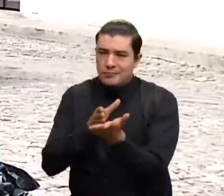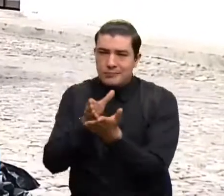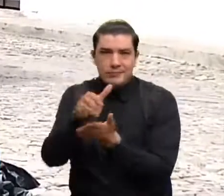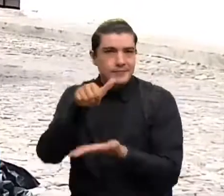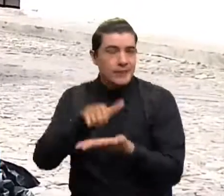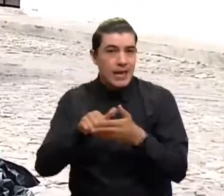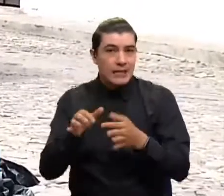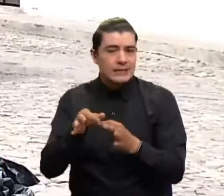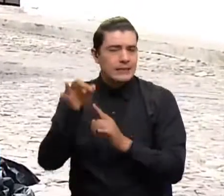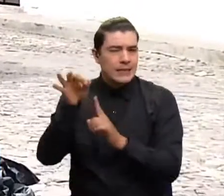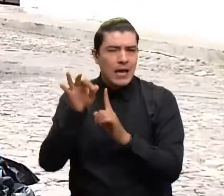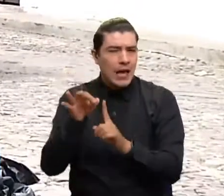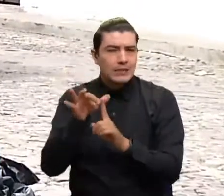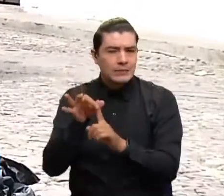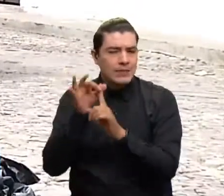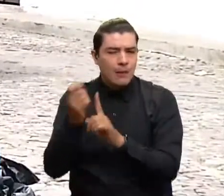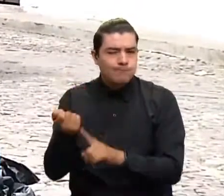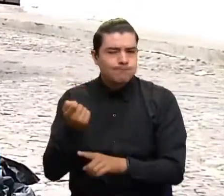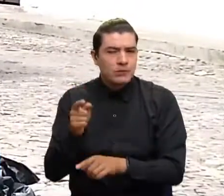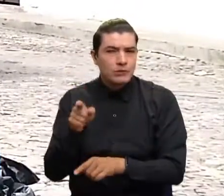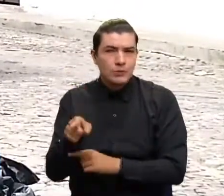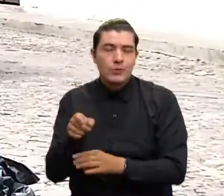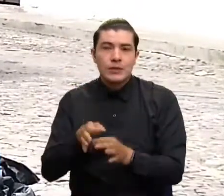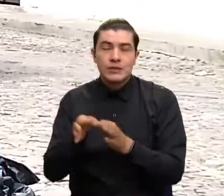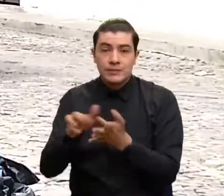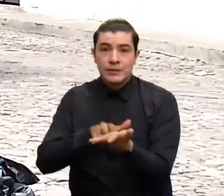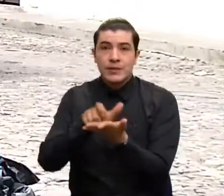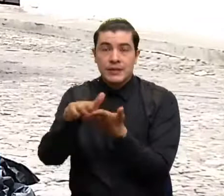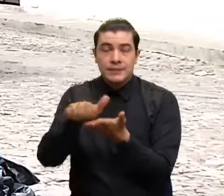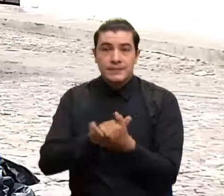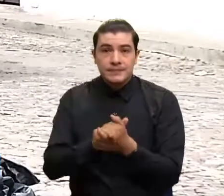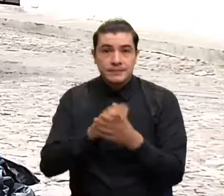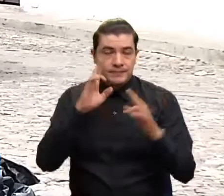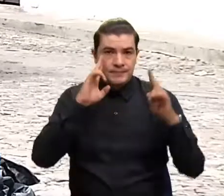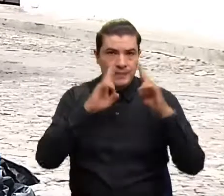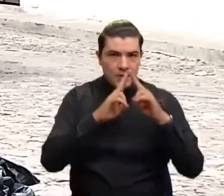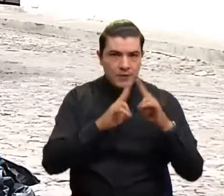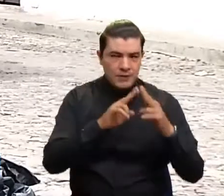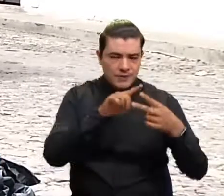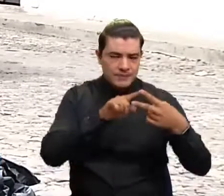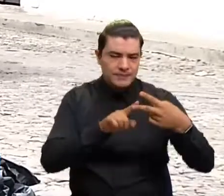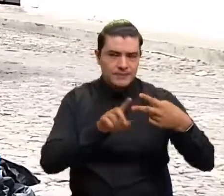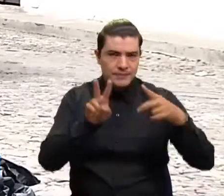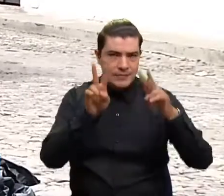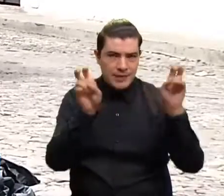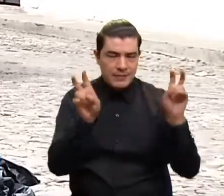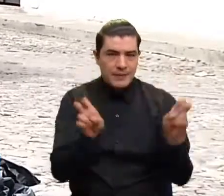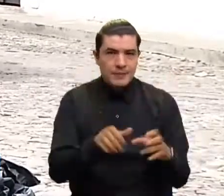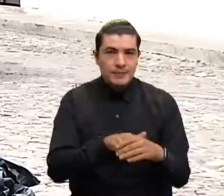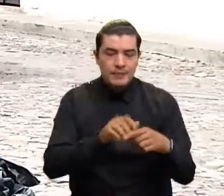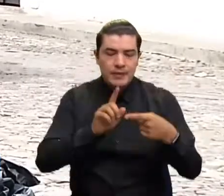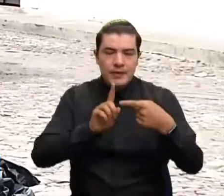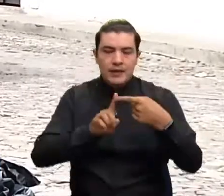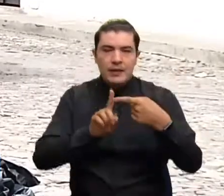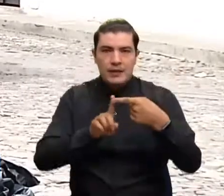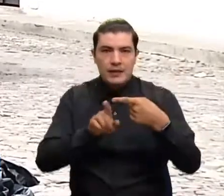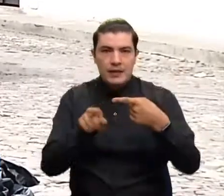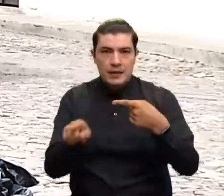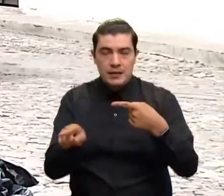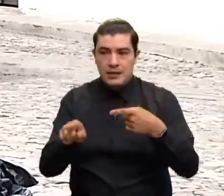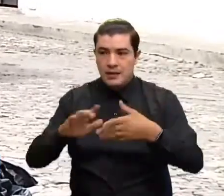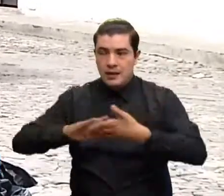en el municipio de Girón. En este sentido, hay que resaltar dos puntos de vista en el municipio colonial. El primero de ellos, los